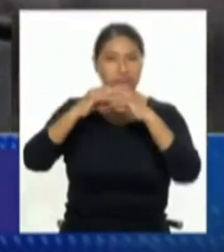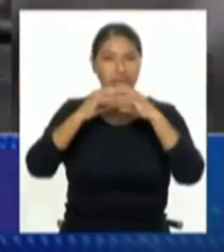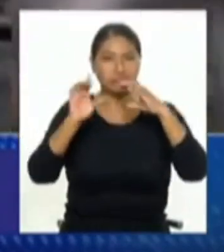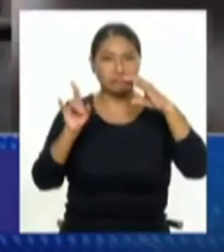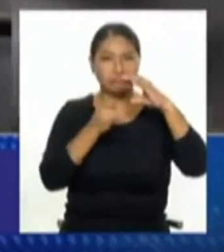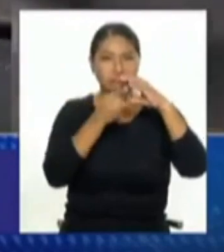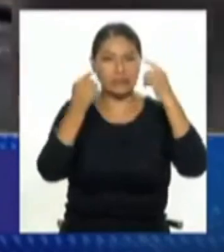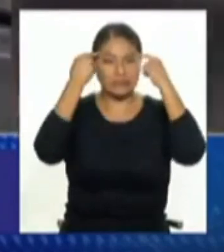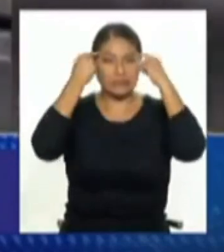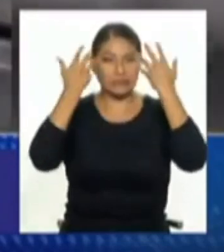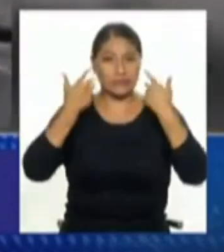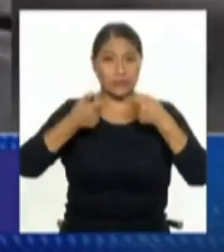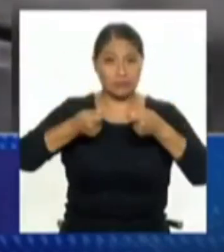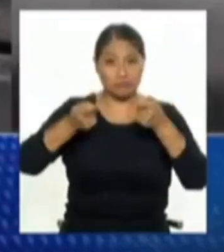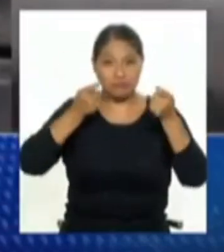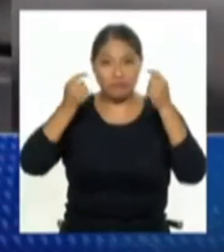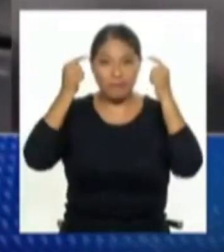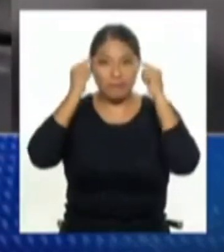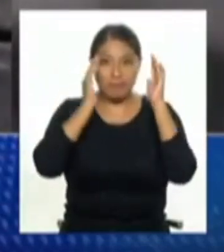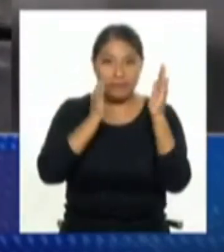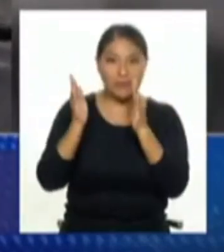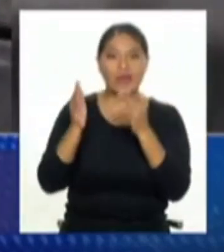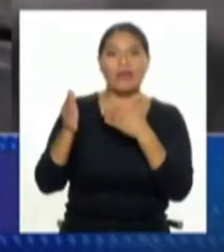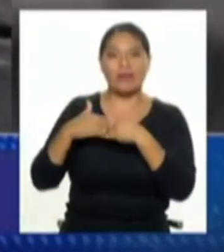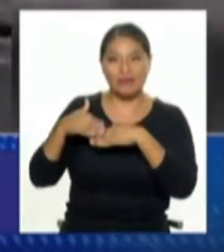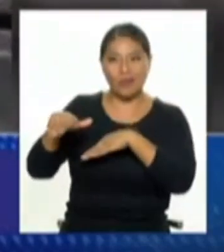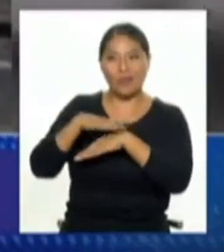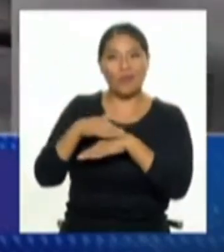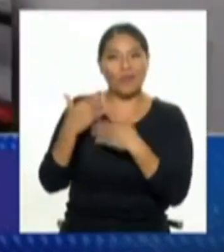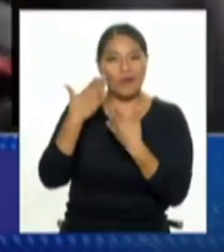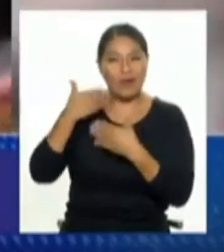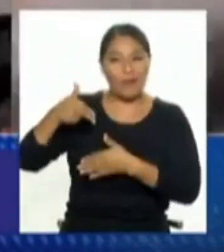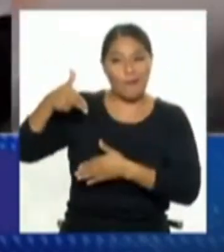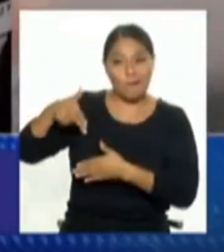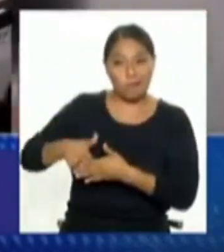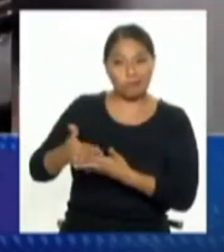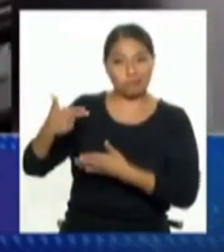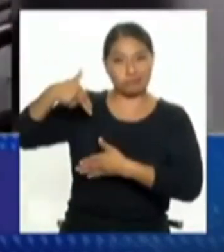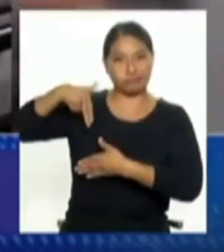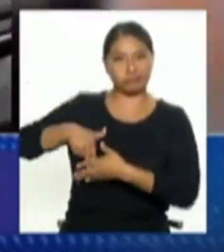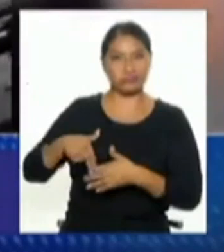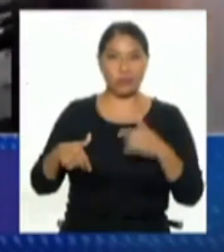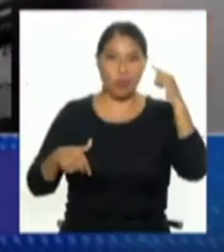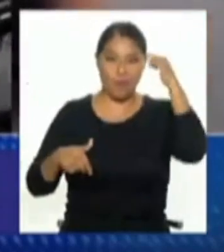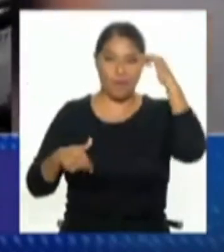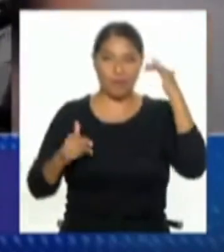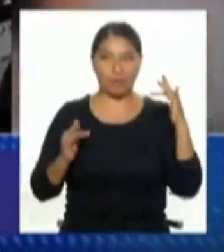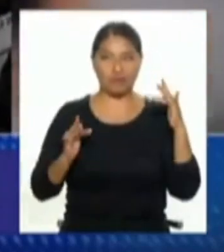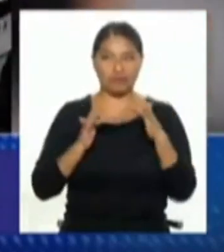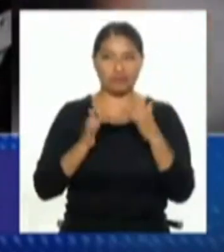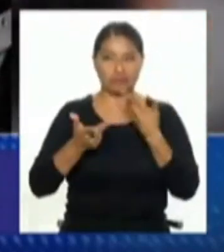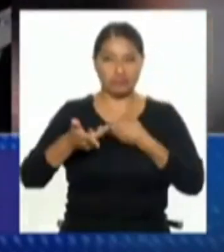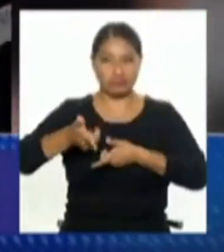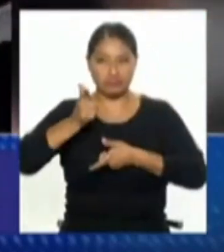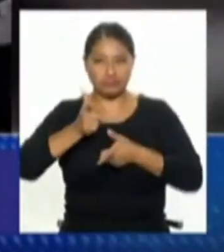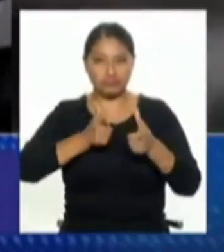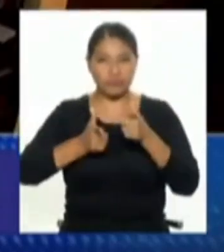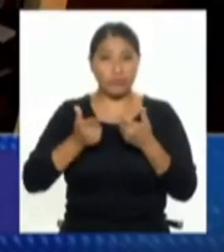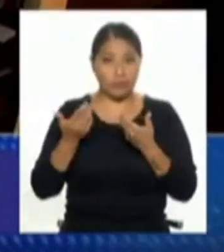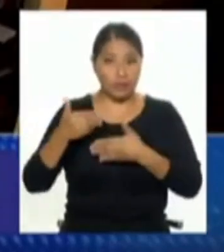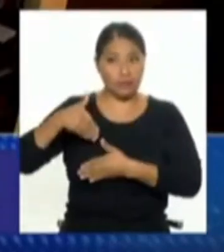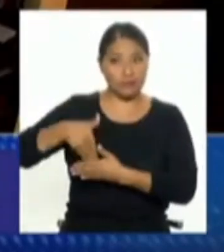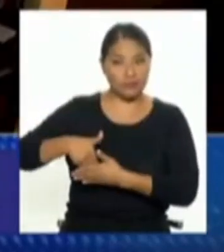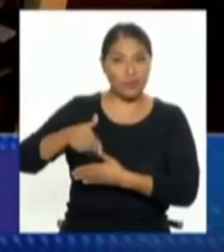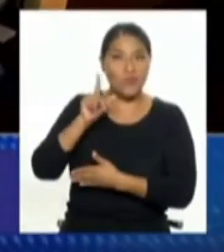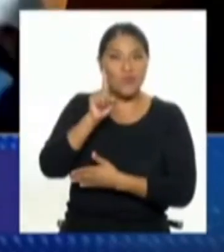recomendamos la disponibilidad y libre acceso del uso de armas. En general, la sola presencia de un arma